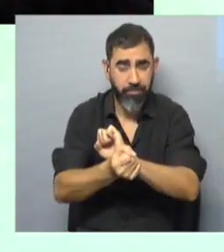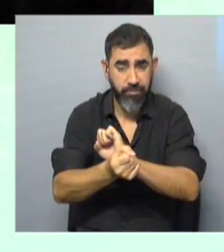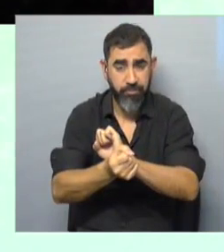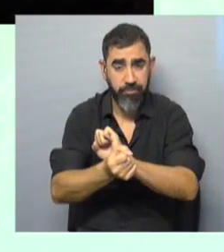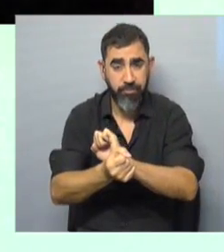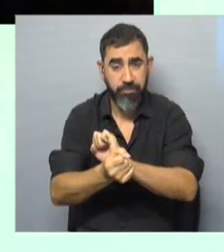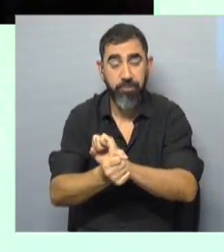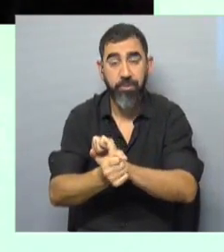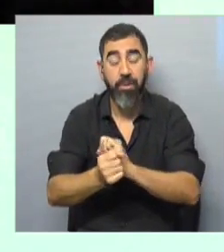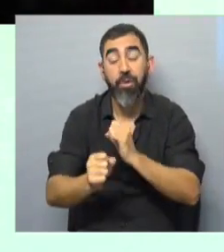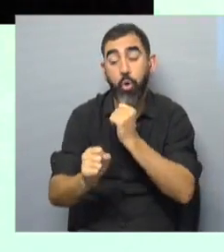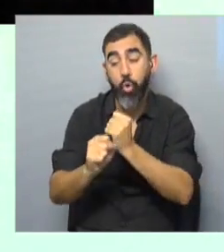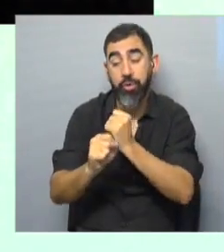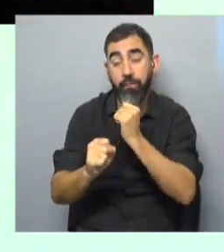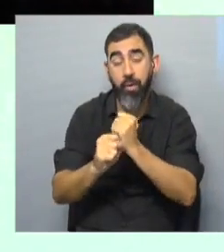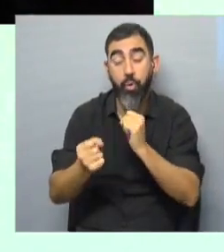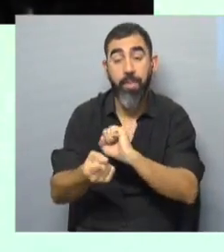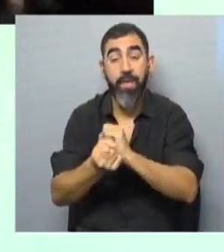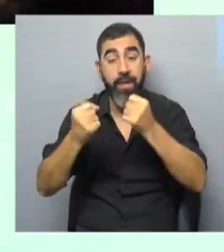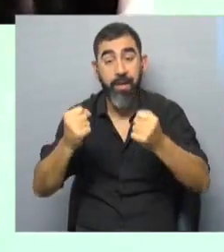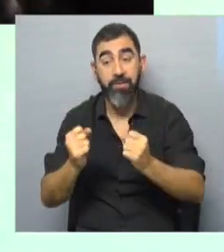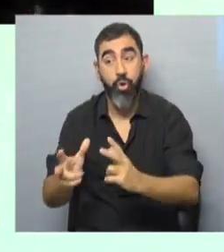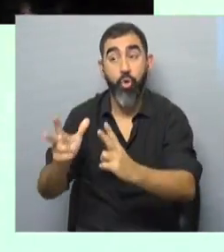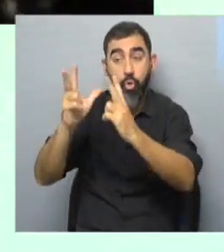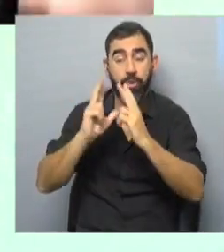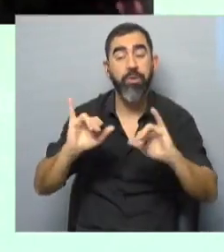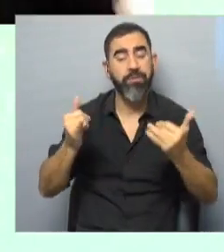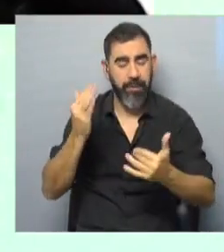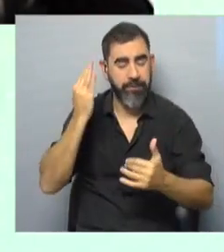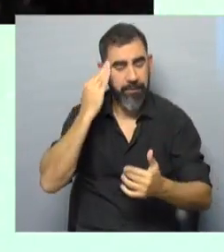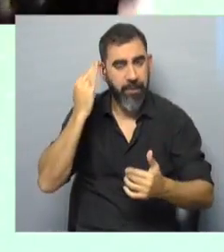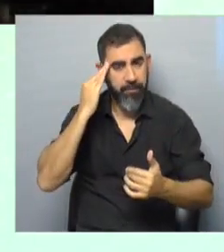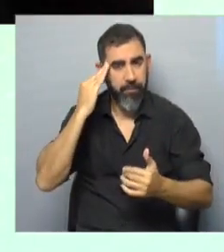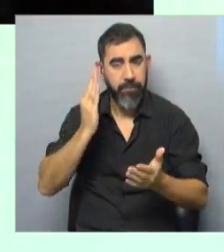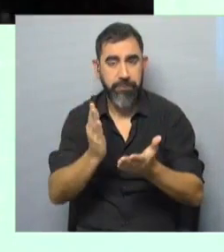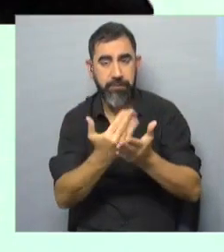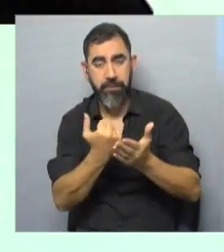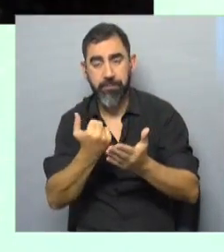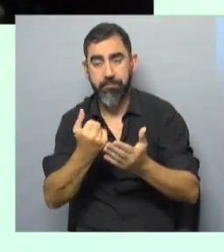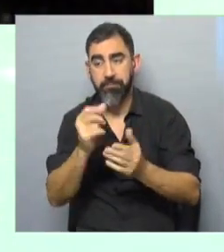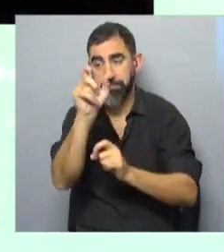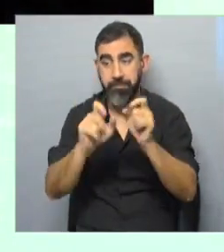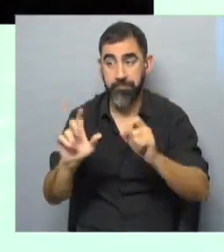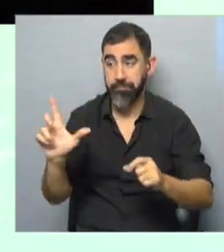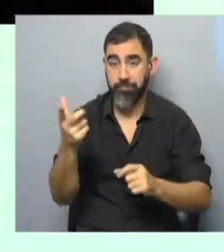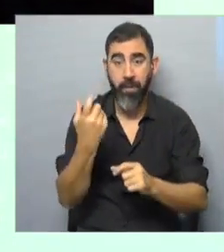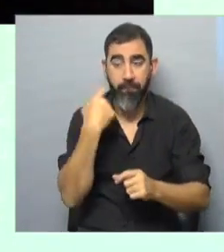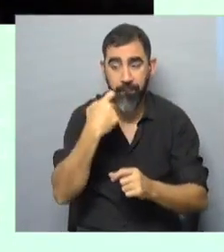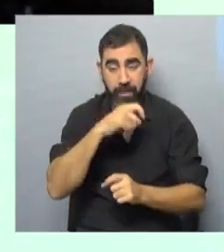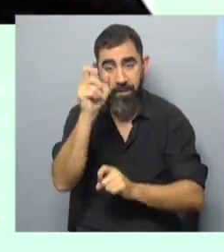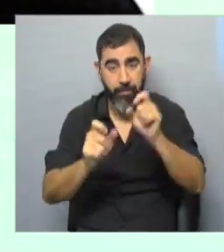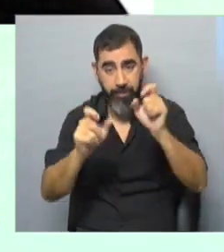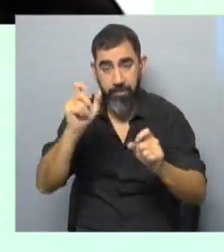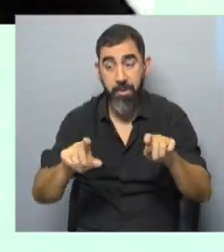los operadores penitenciarios nos dicen, y ya lo sabíamos, que se eliminaron sus vacantes. Es decir, siguen siendo